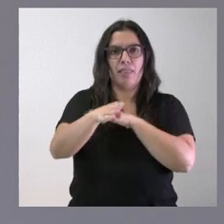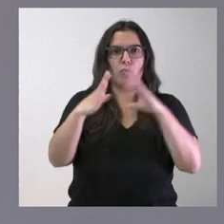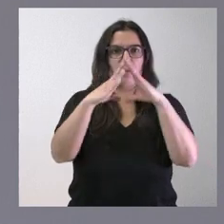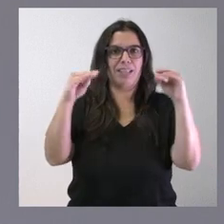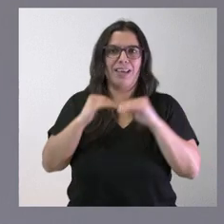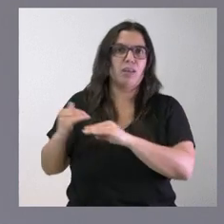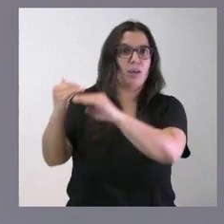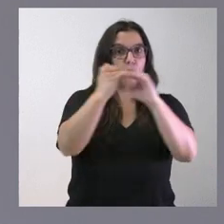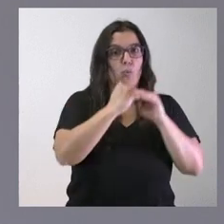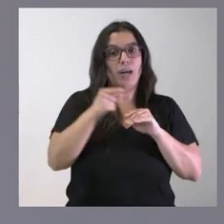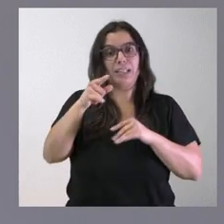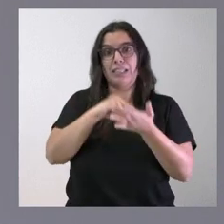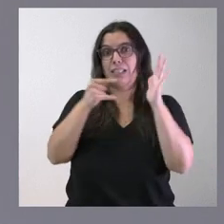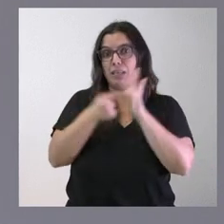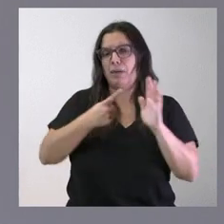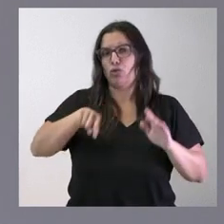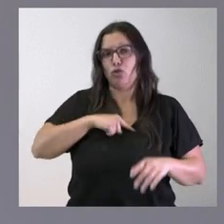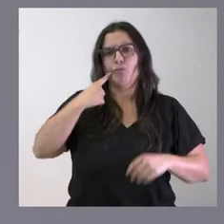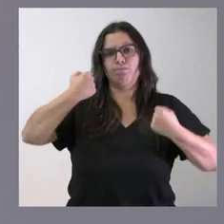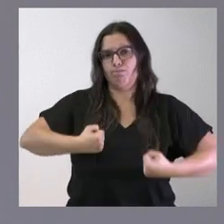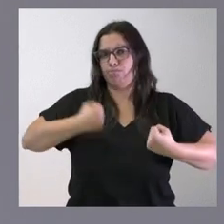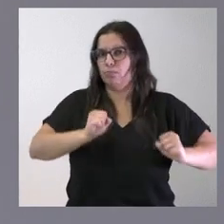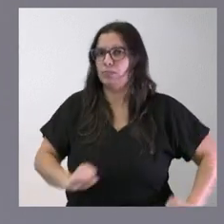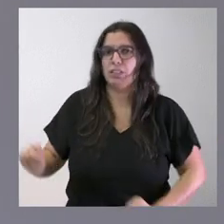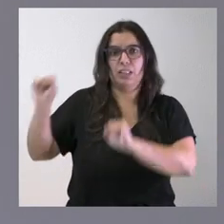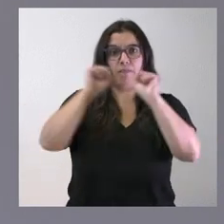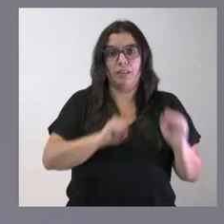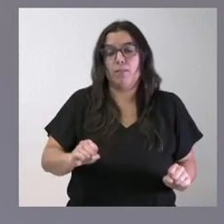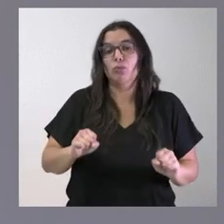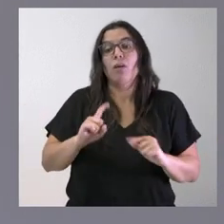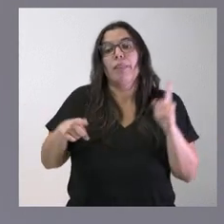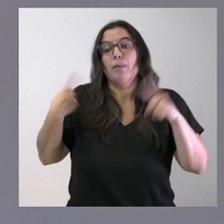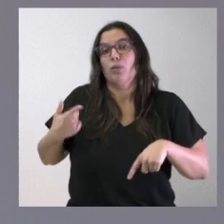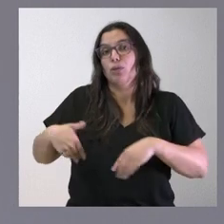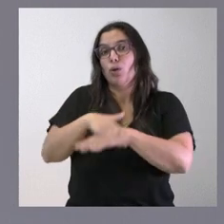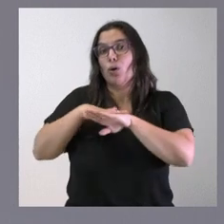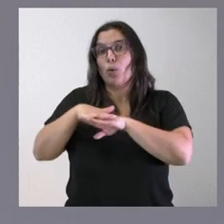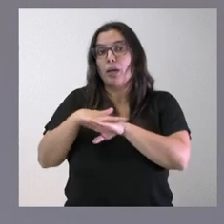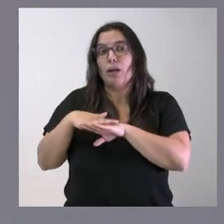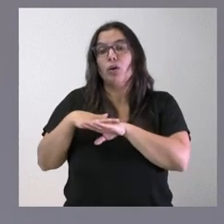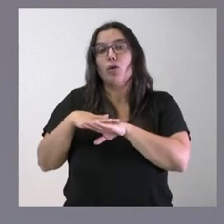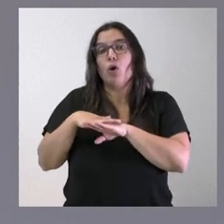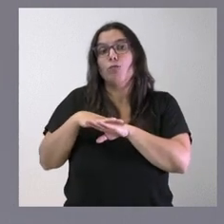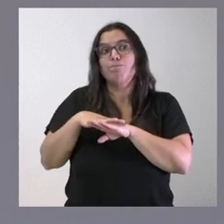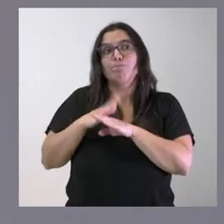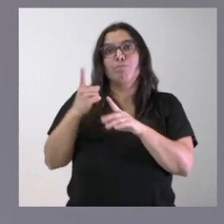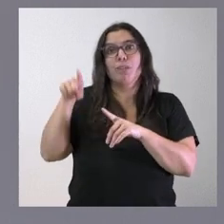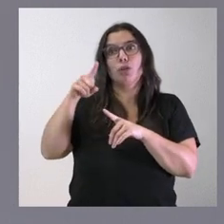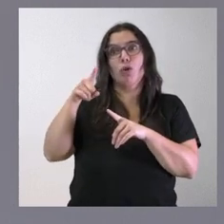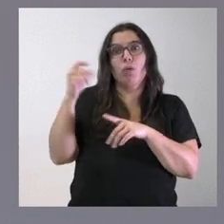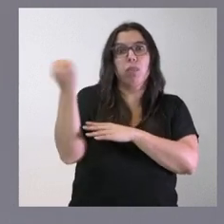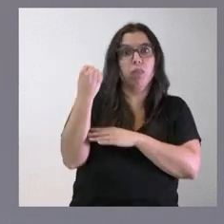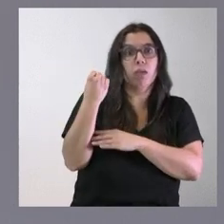mecanismo que seguiremos defendiendo y seguiremos insistiendo más allá de que el Gobierno esté en una vía de escape que